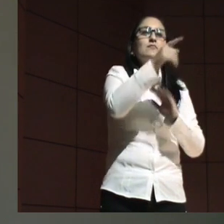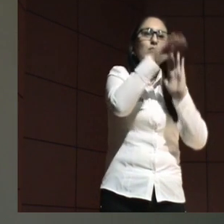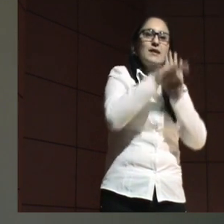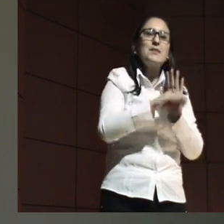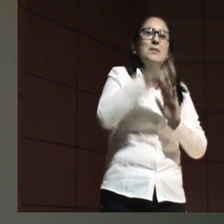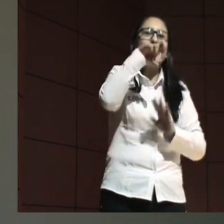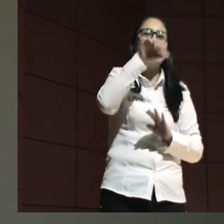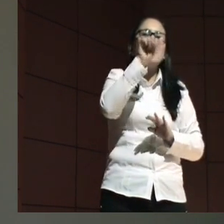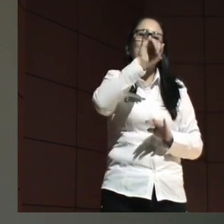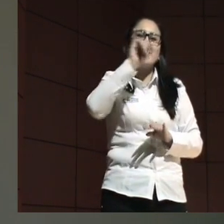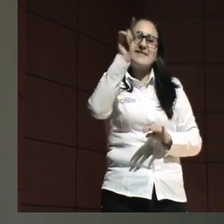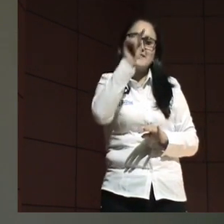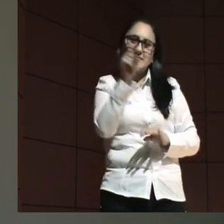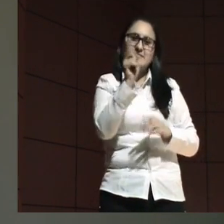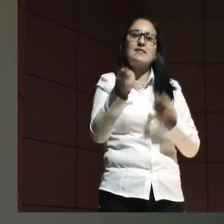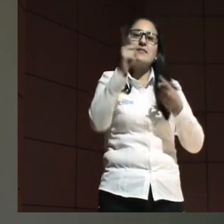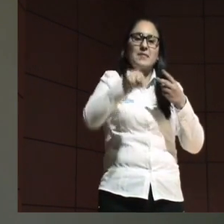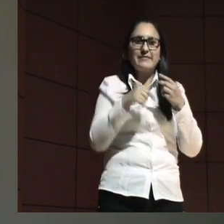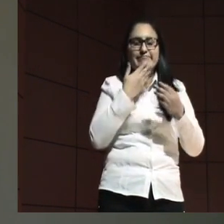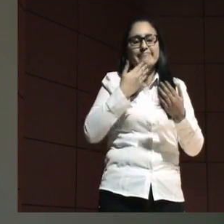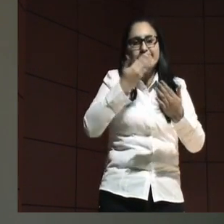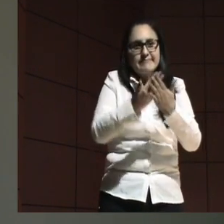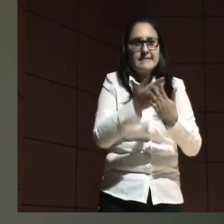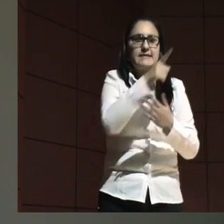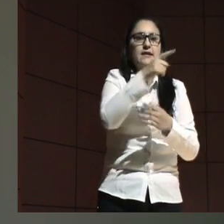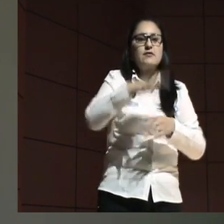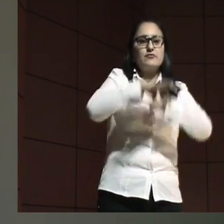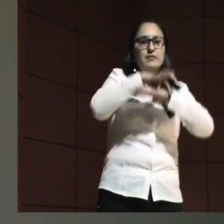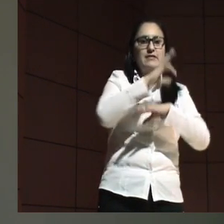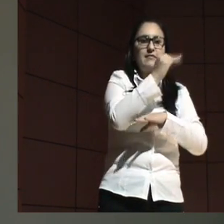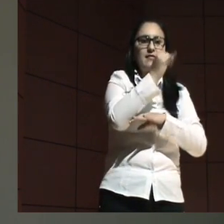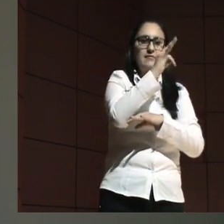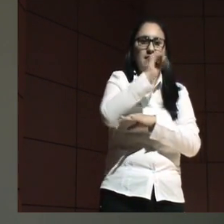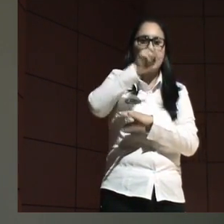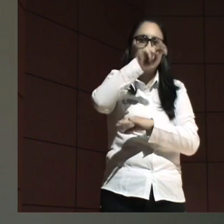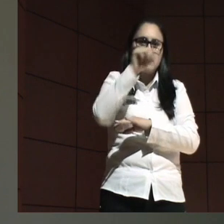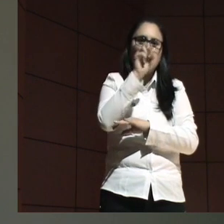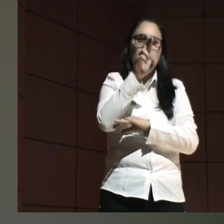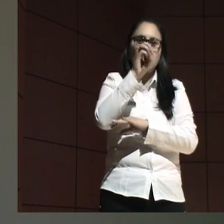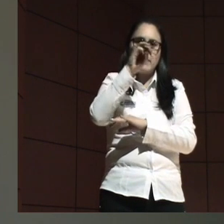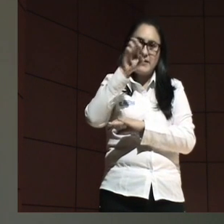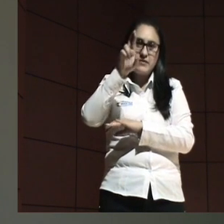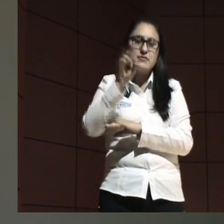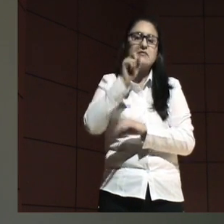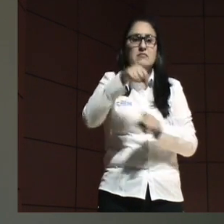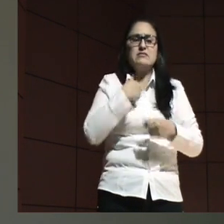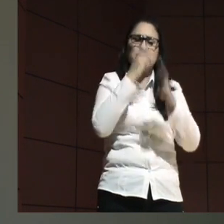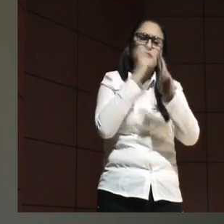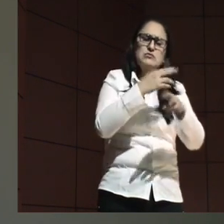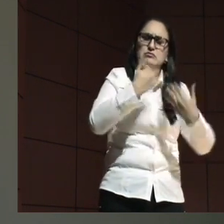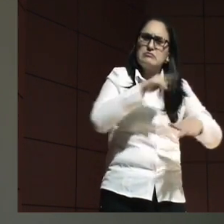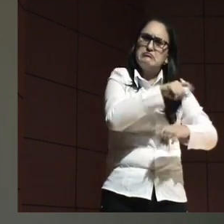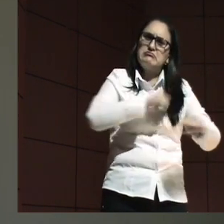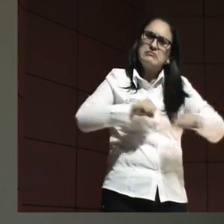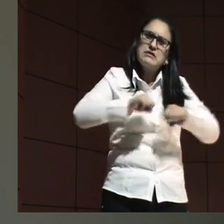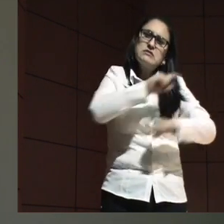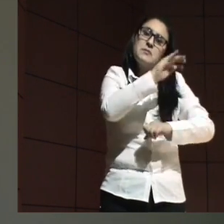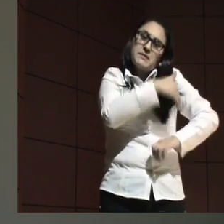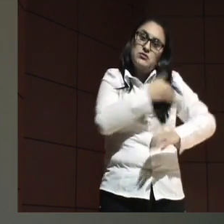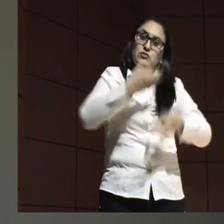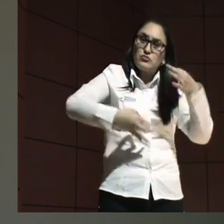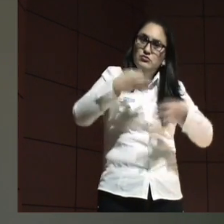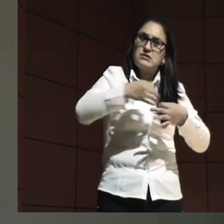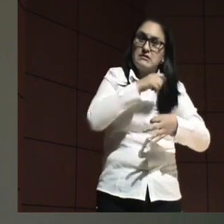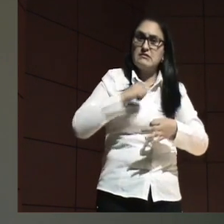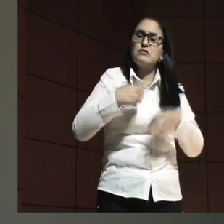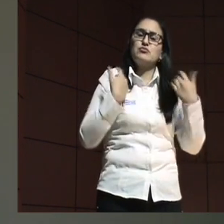PAIS, agradecemos también igualmente a la doctora Tatiana Romero y resaltamos sus gestiones en el Ministerio de Justicia y